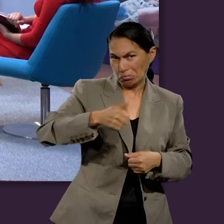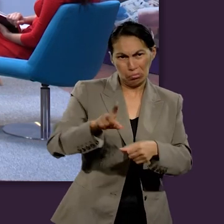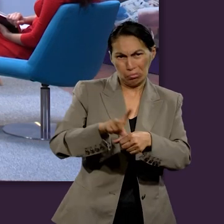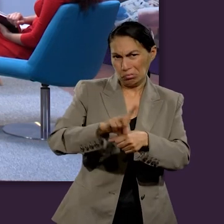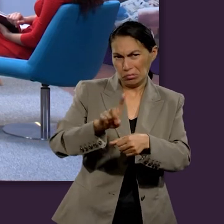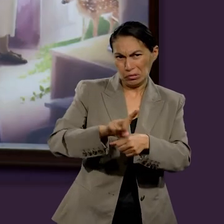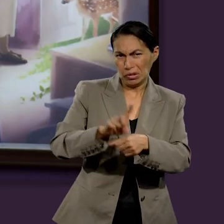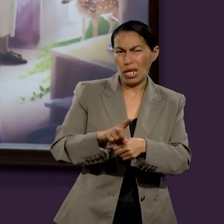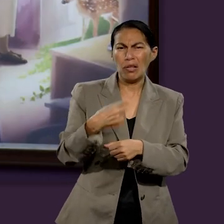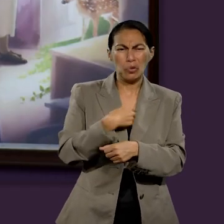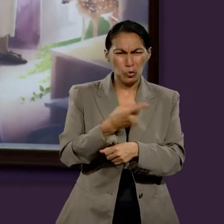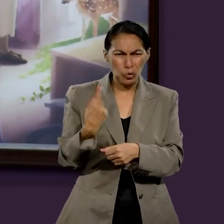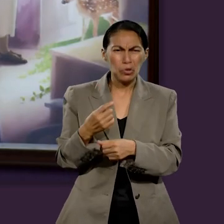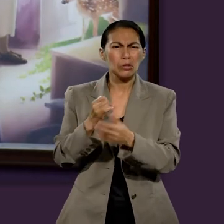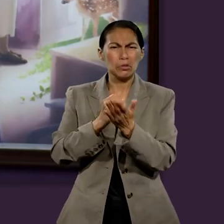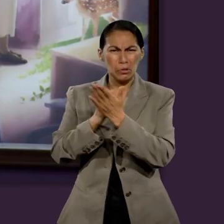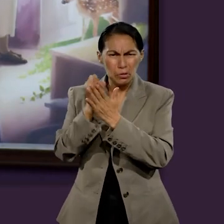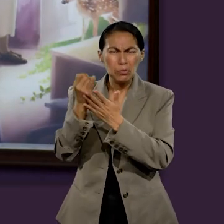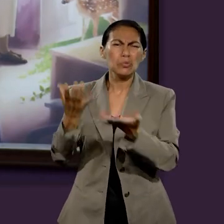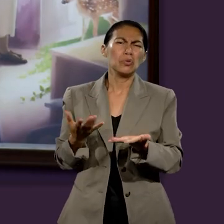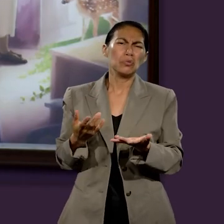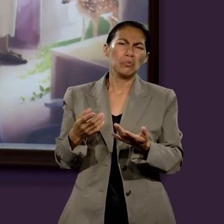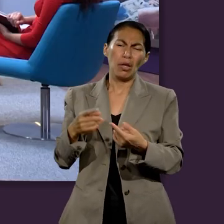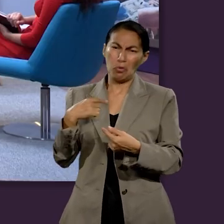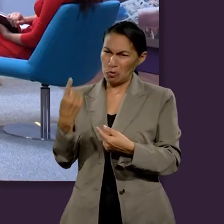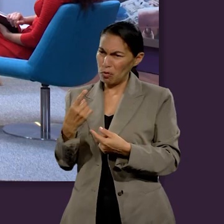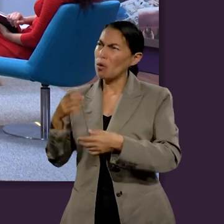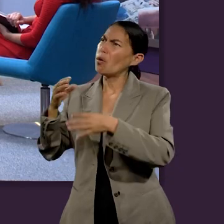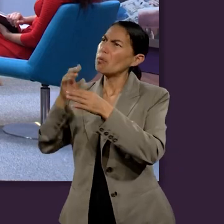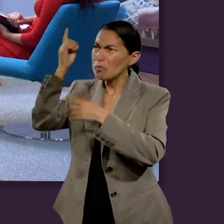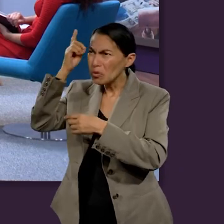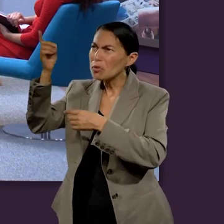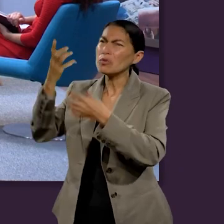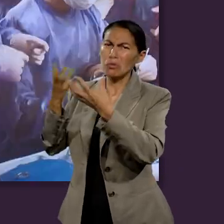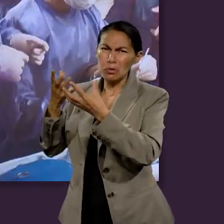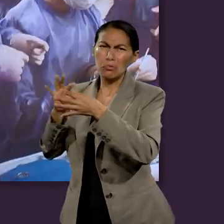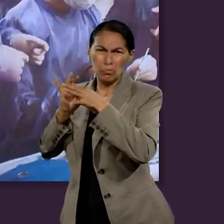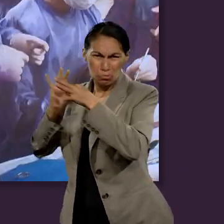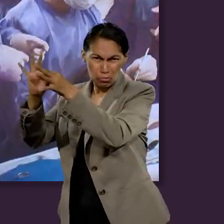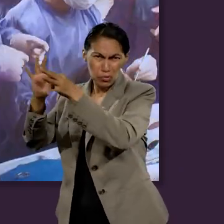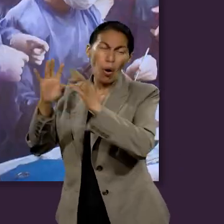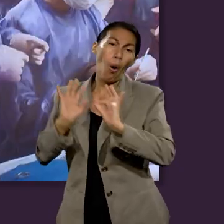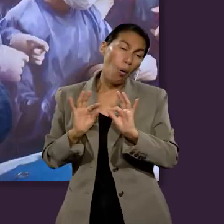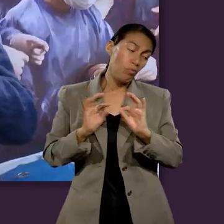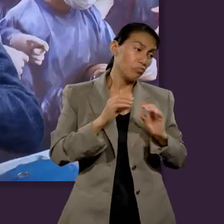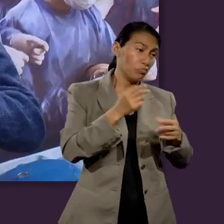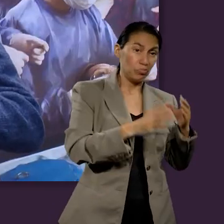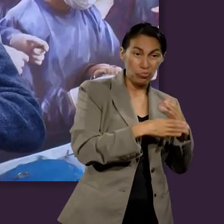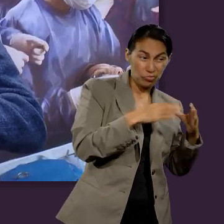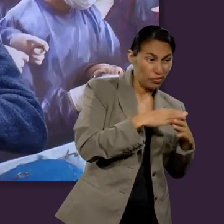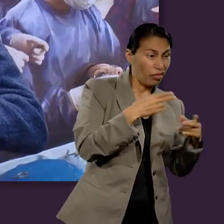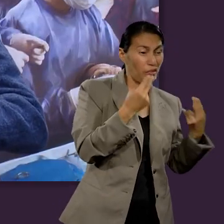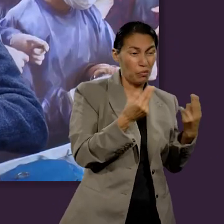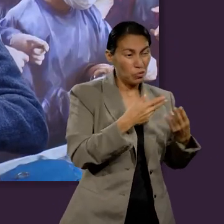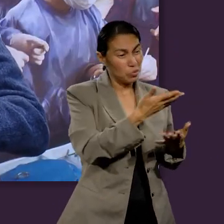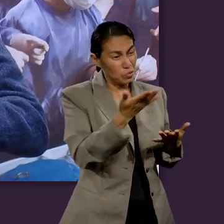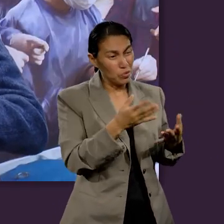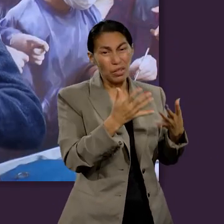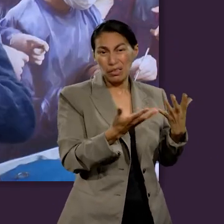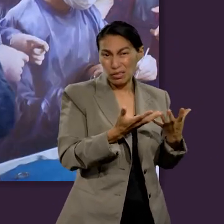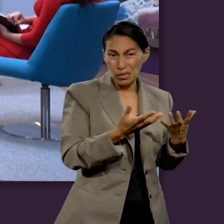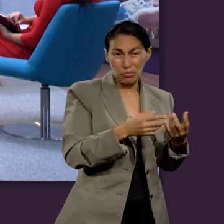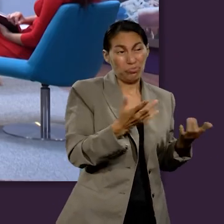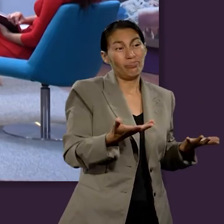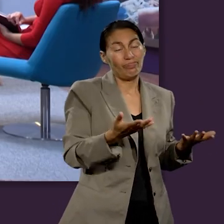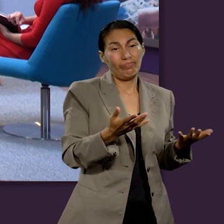aceptamos o no esa invitación en el futuro de ir a las bodas del Cordero. Cada día podemos decidir ocuparnos en nuestros negocios, en nuestras